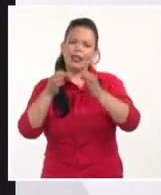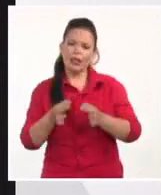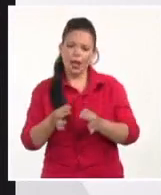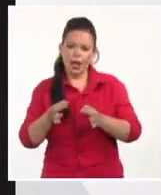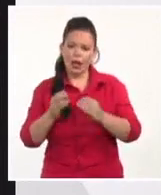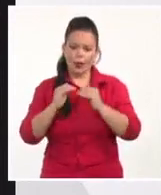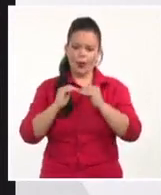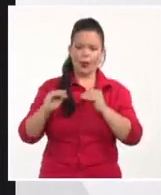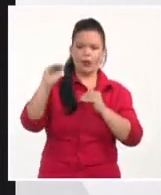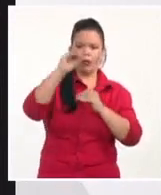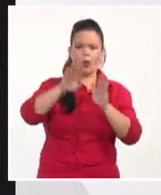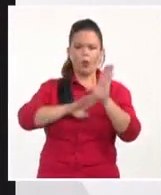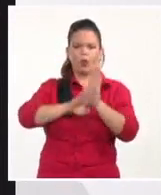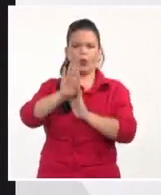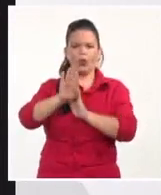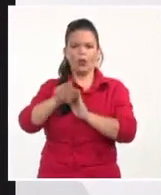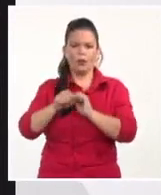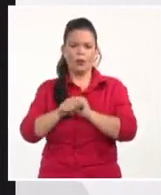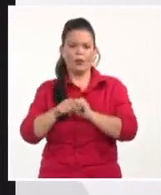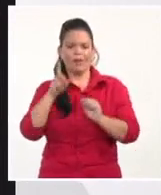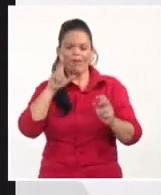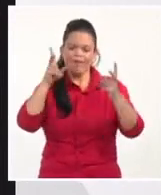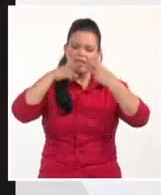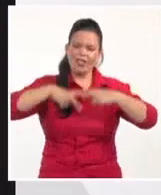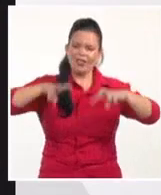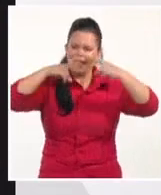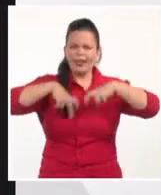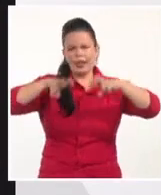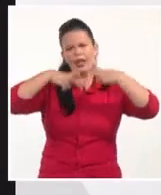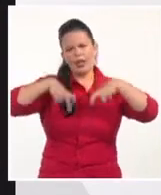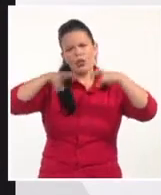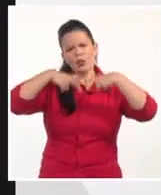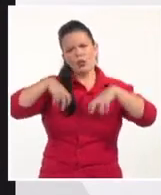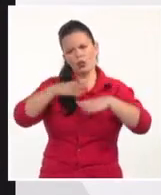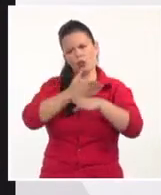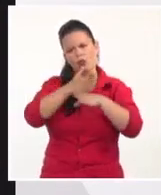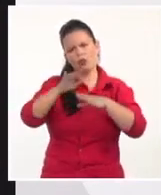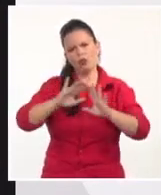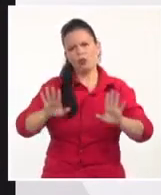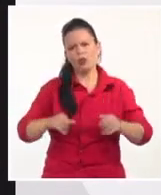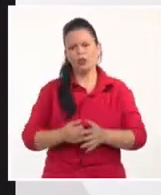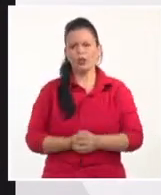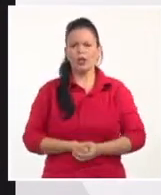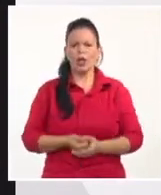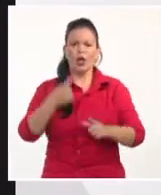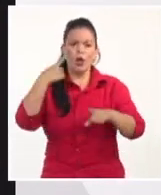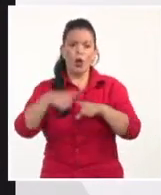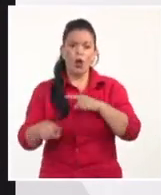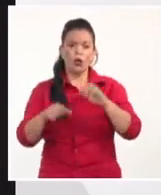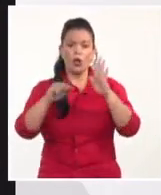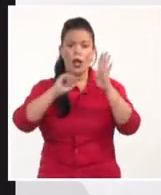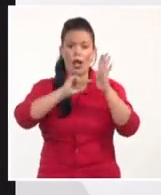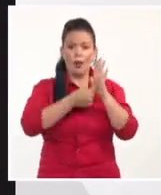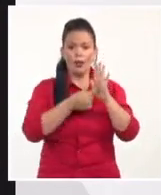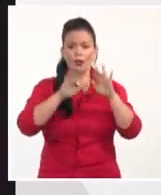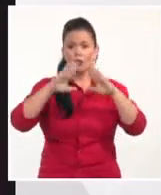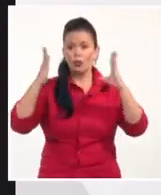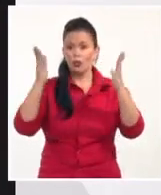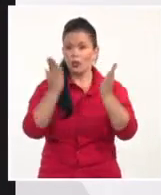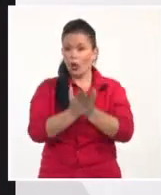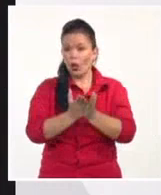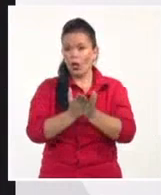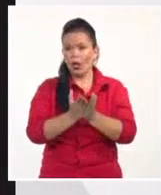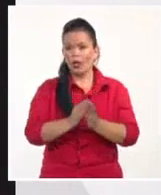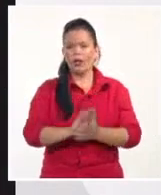cualquier análisis normal, quiere decir que haya habido una alteración de la conversación, ¿no? Otro elemento son, pues, las cuentas que hacen más de mil